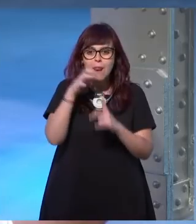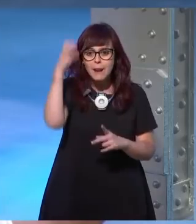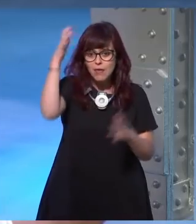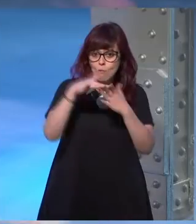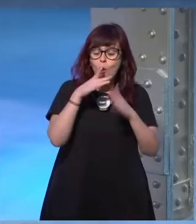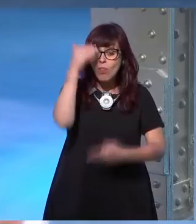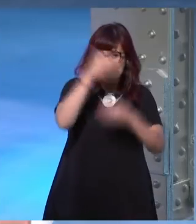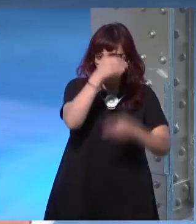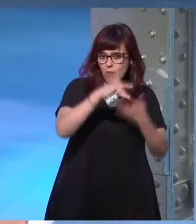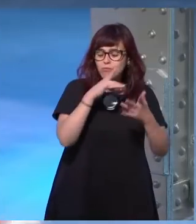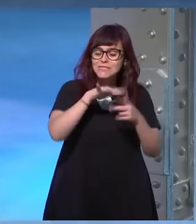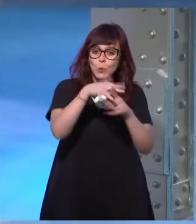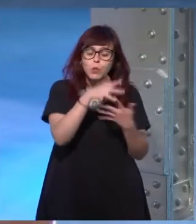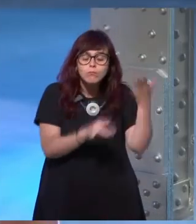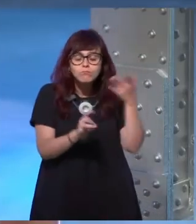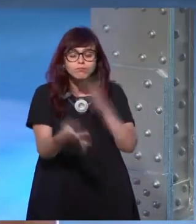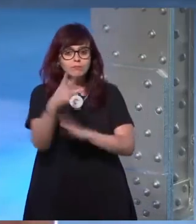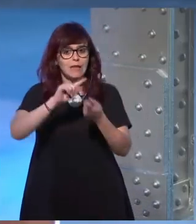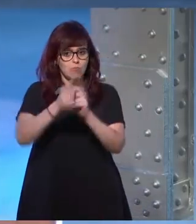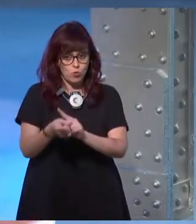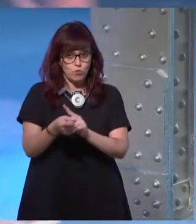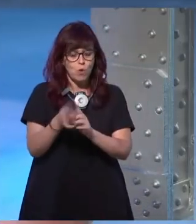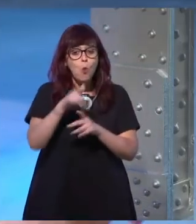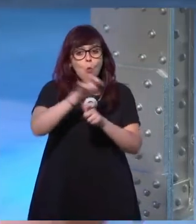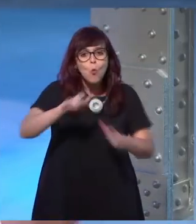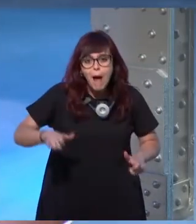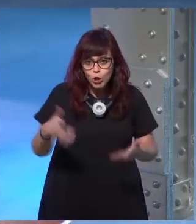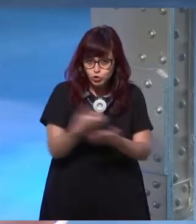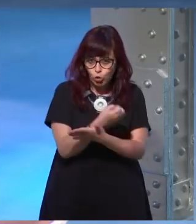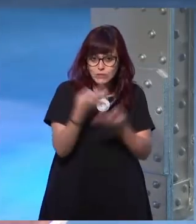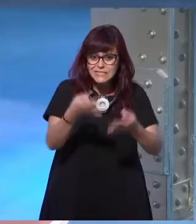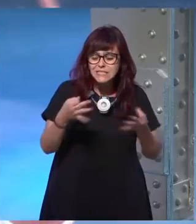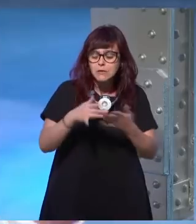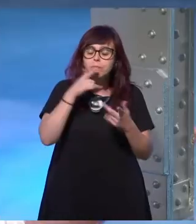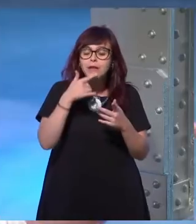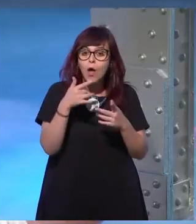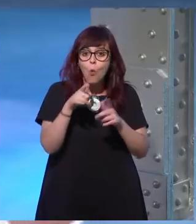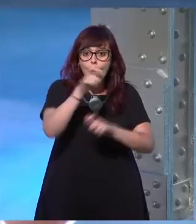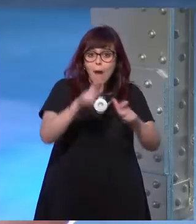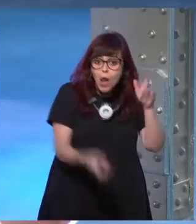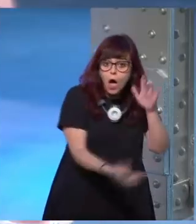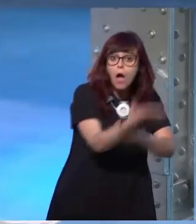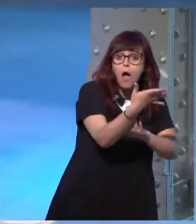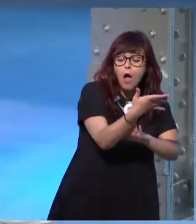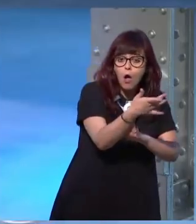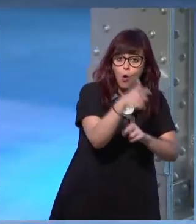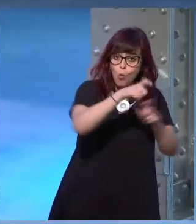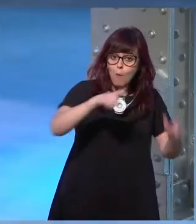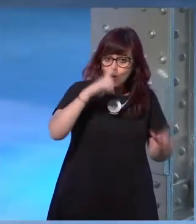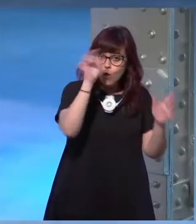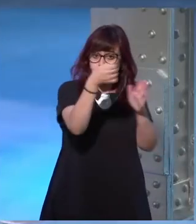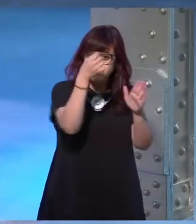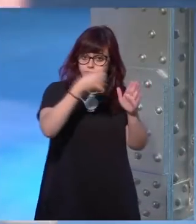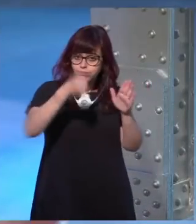media y cambió todo lo que hemos hecho los seres humanos lo podemos deshacer los seres humanos nos lo hemos inventado todo